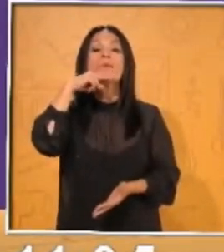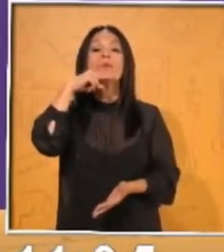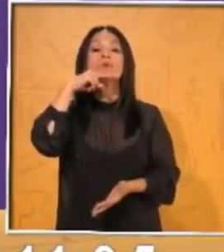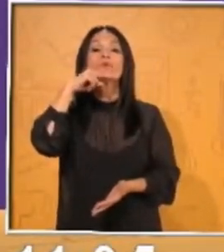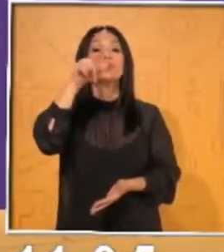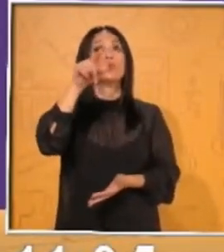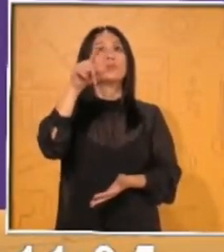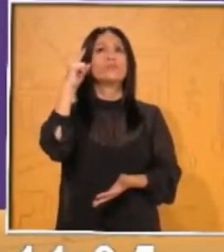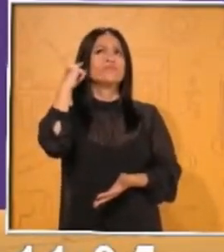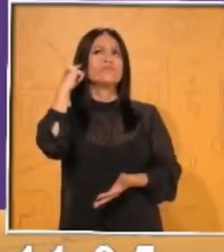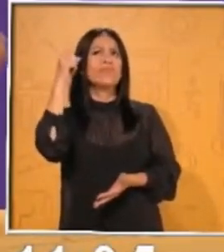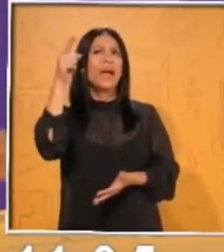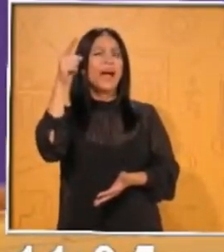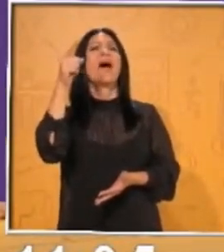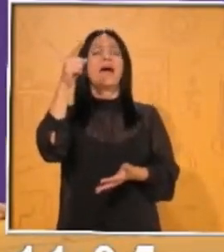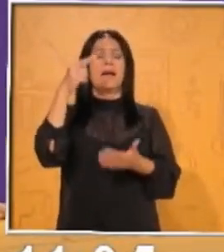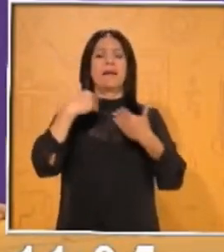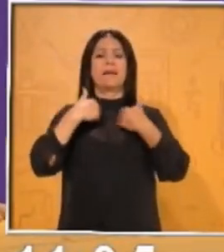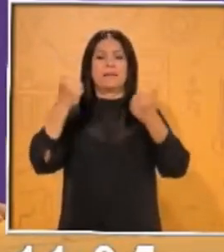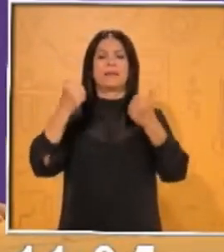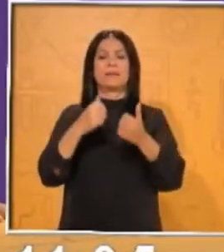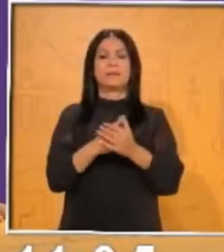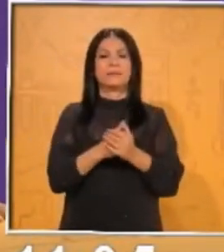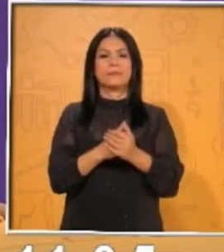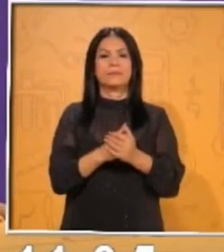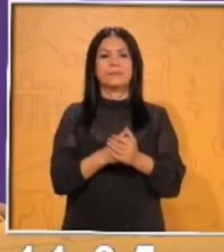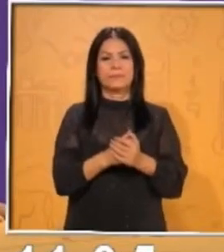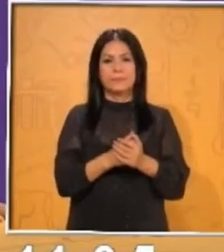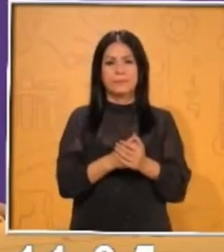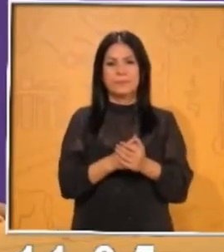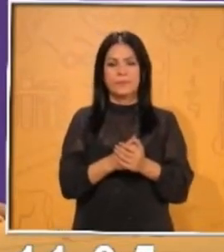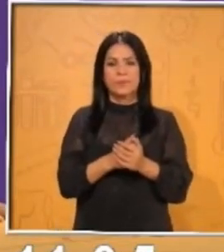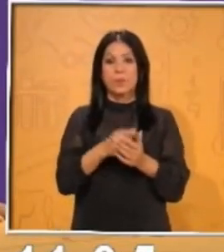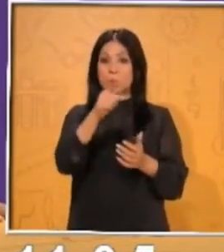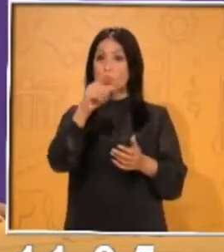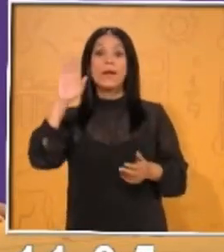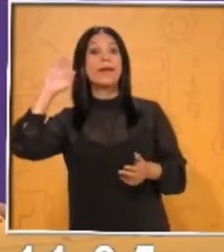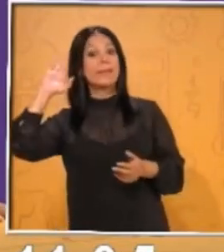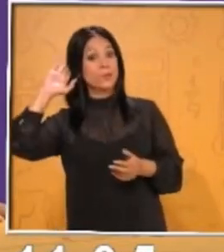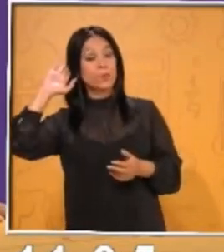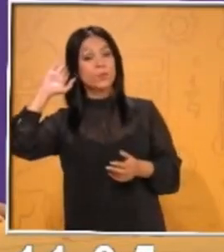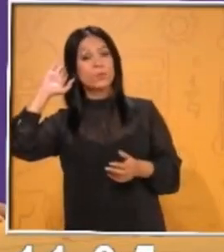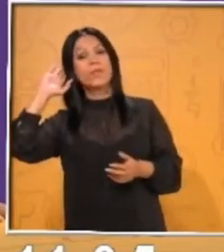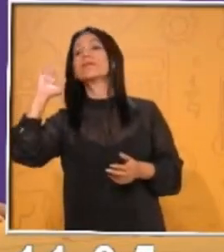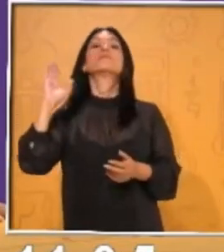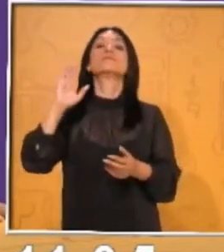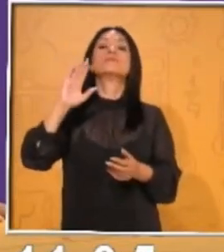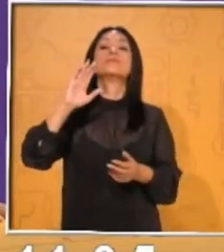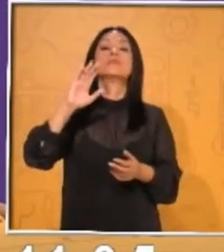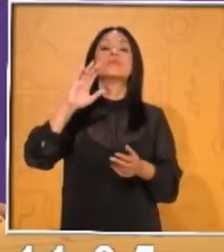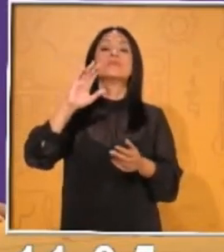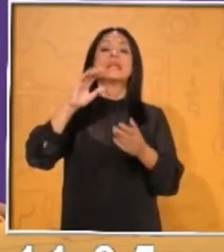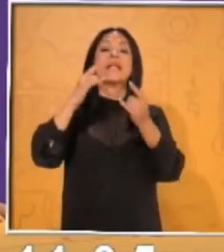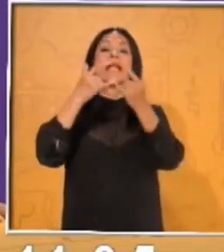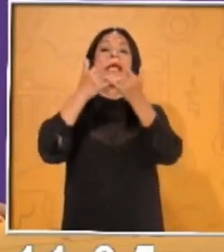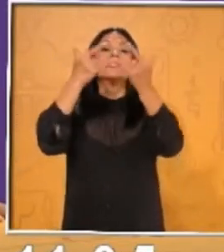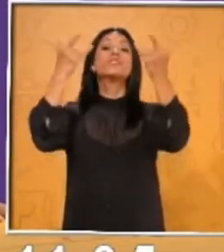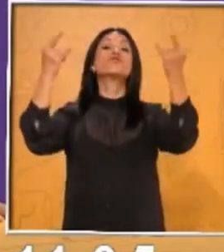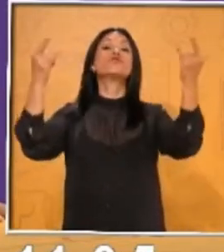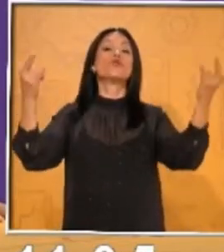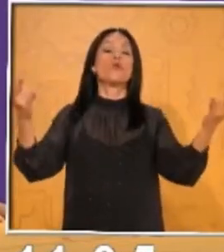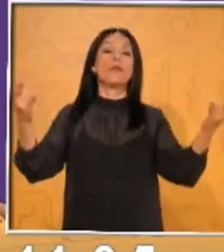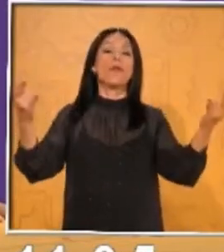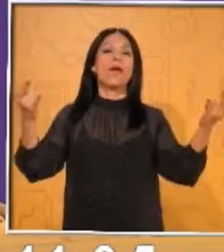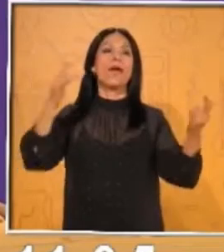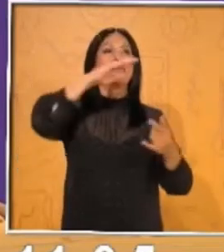cuáles, tú simplemente escoges cinco. Vamos a empezar, ¿has escuchado la leyenda de Popocatépetl y la Mujer